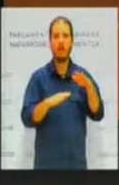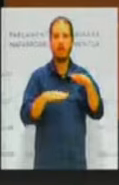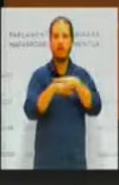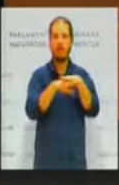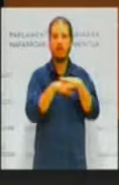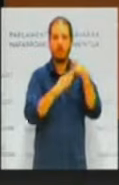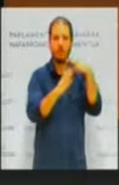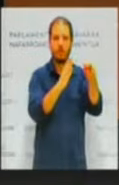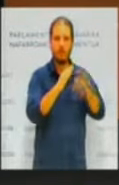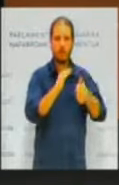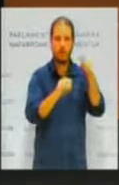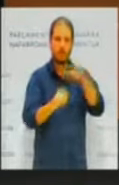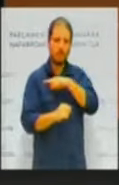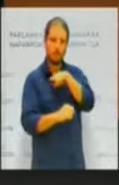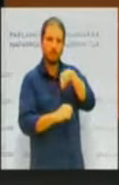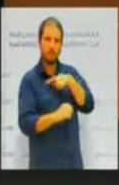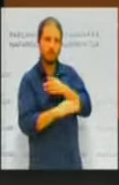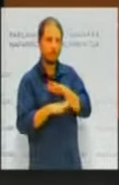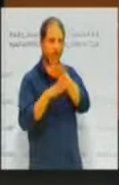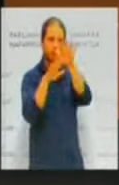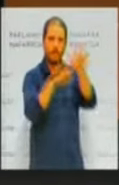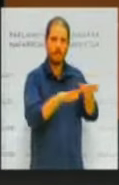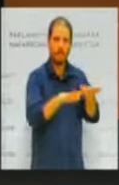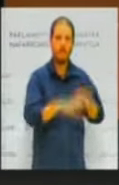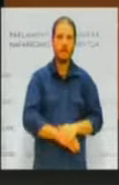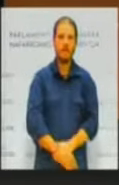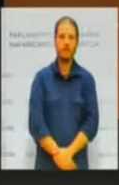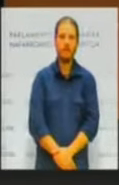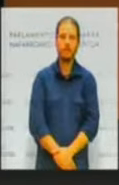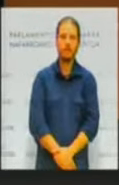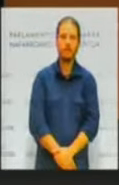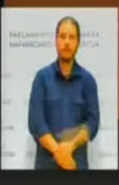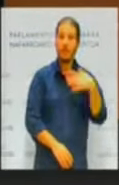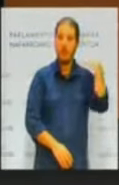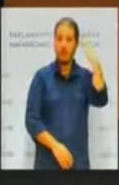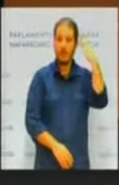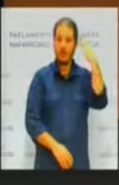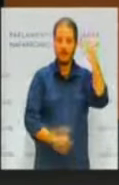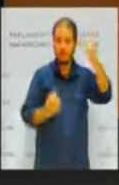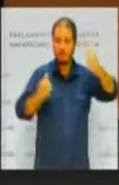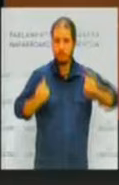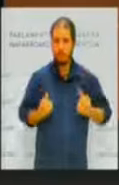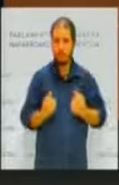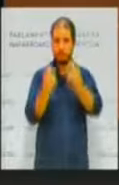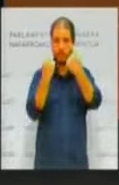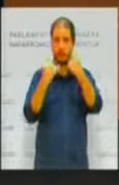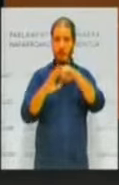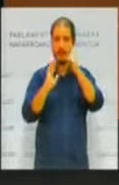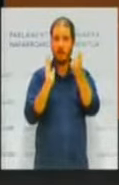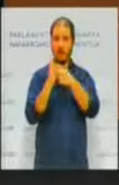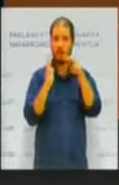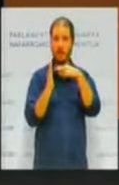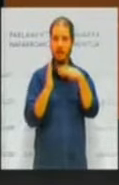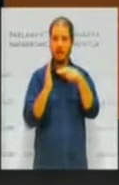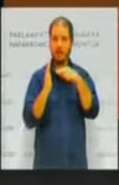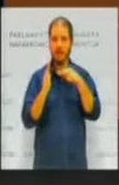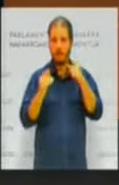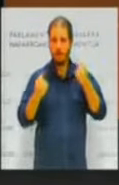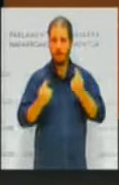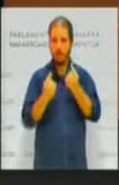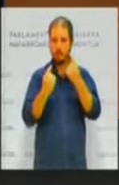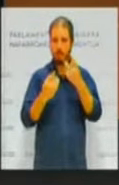más transparente. Navarra fue pionera, como bien lo saben ustedes, en el año 2012 con la ley de transparencia. Y